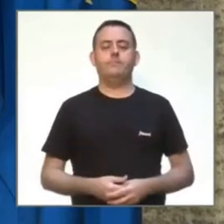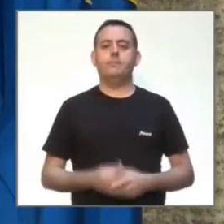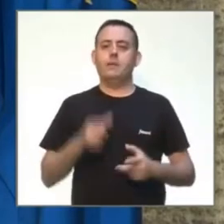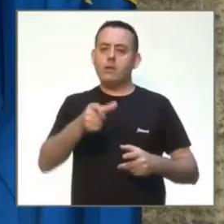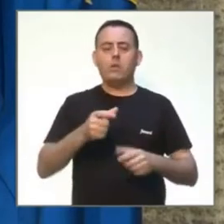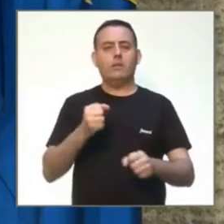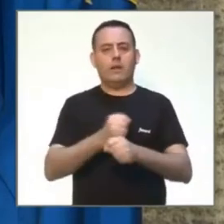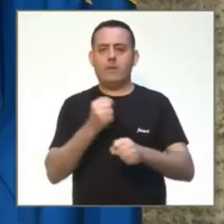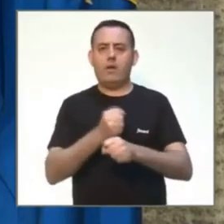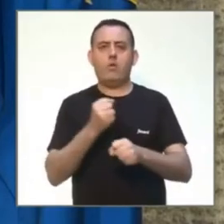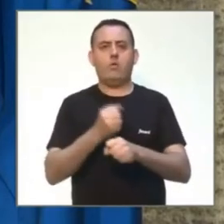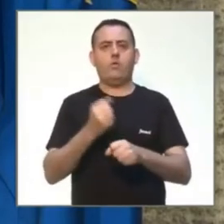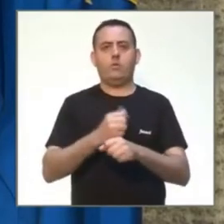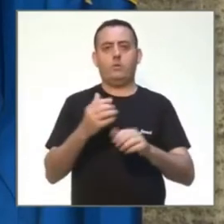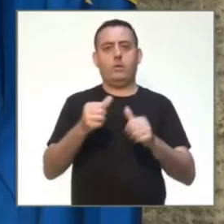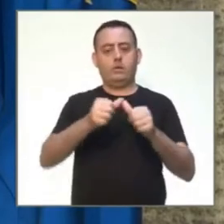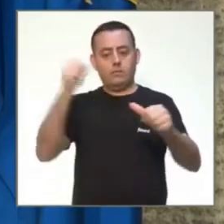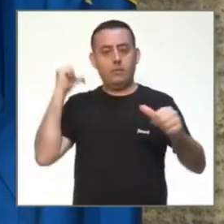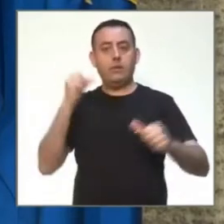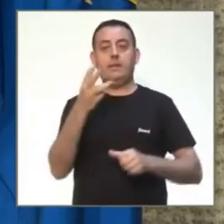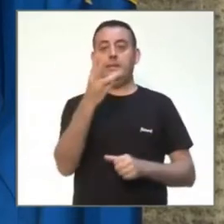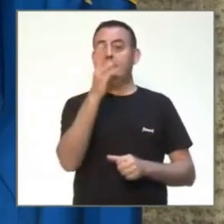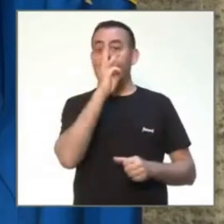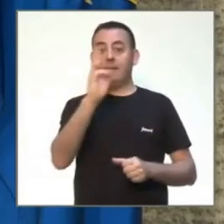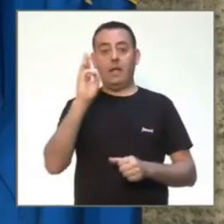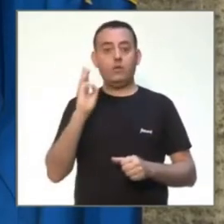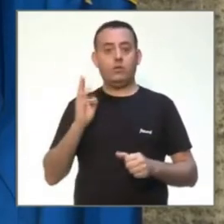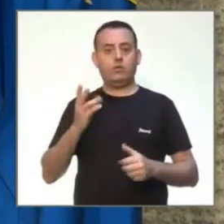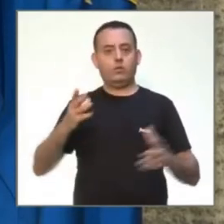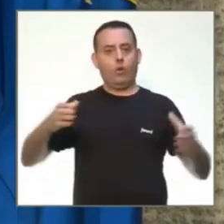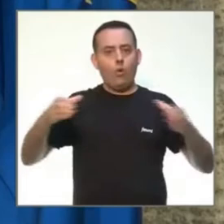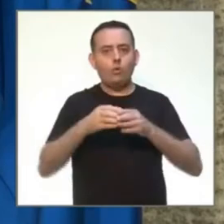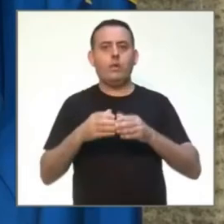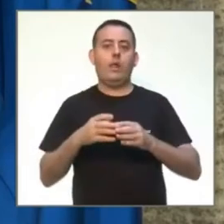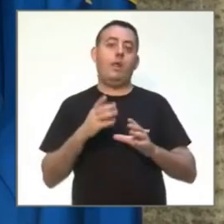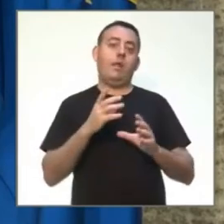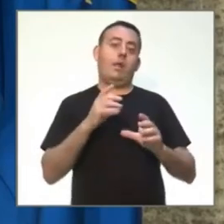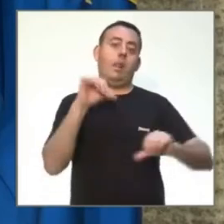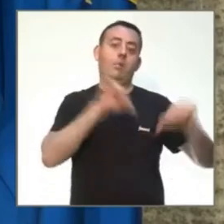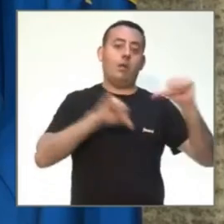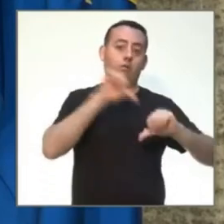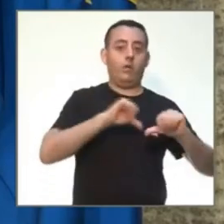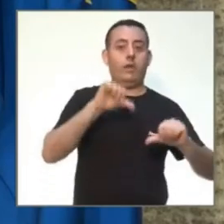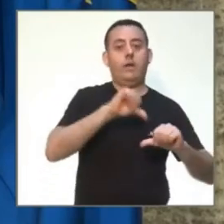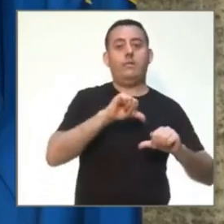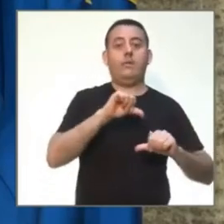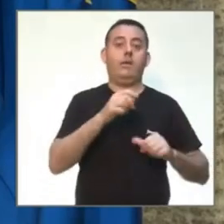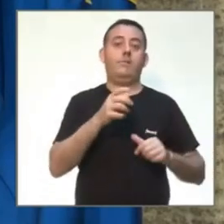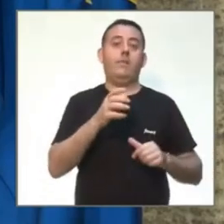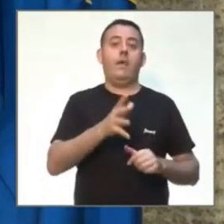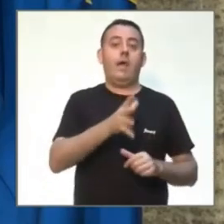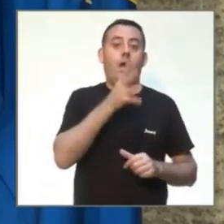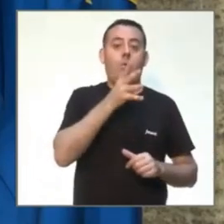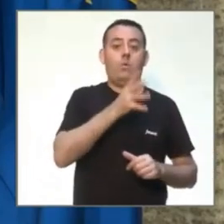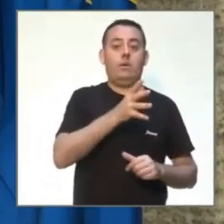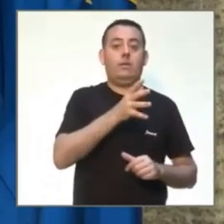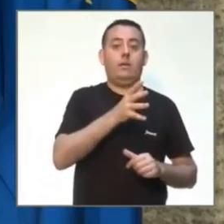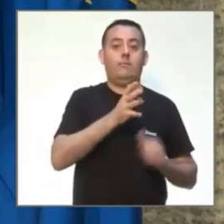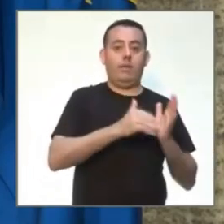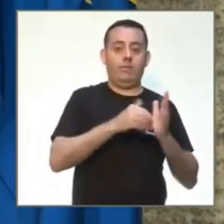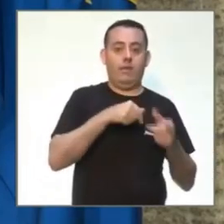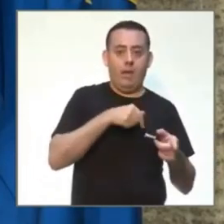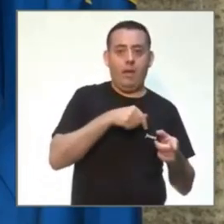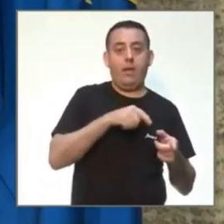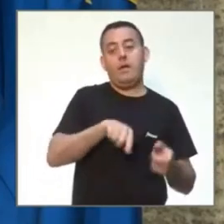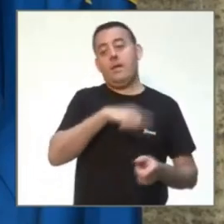desarrollado durante los últimos tres años conjuntamente entre los laboratorios de Global Omnium, junto